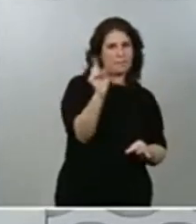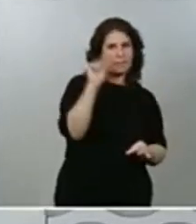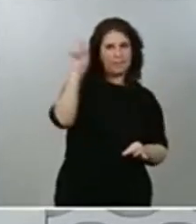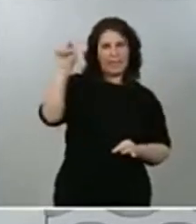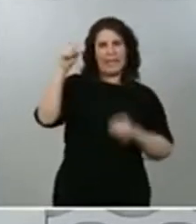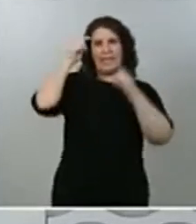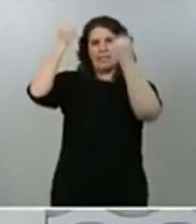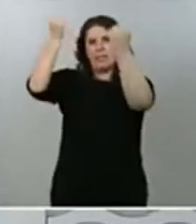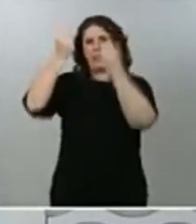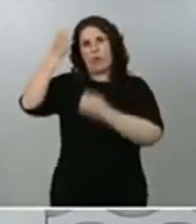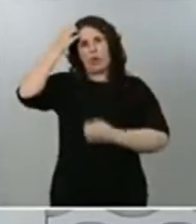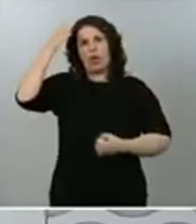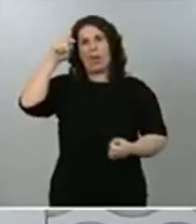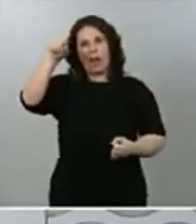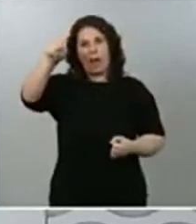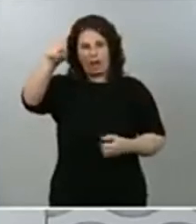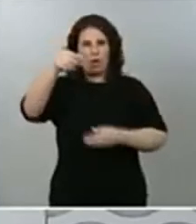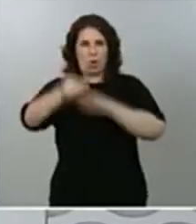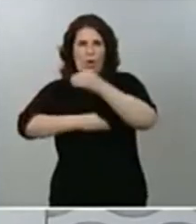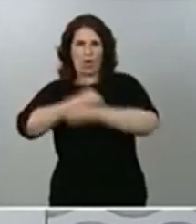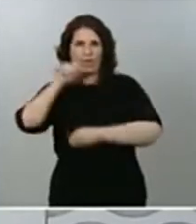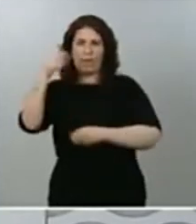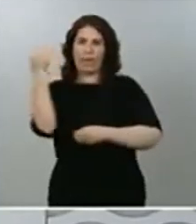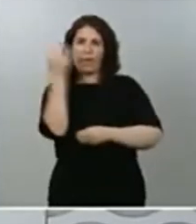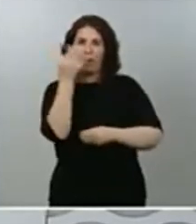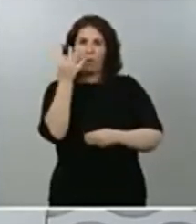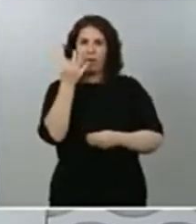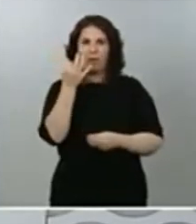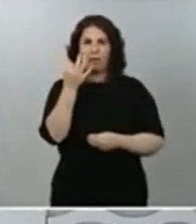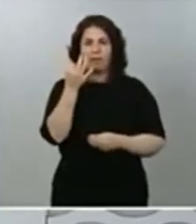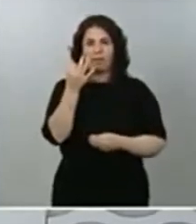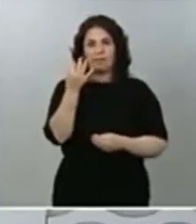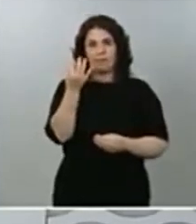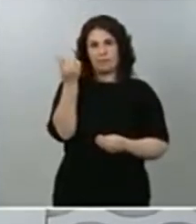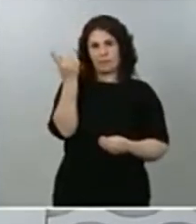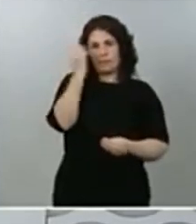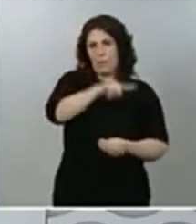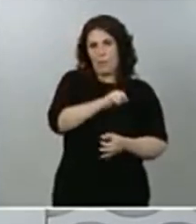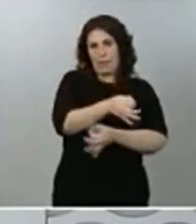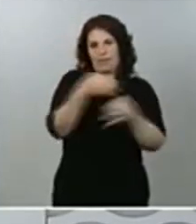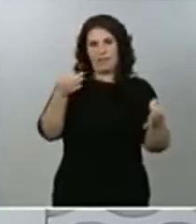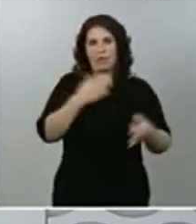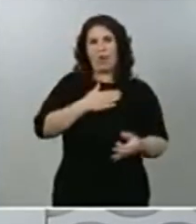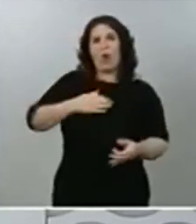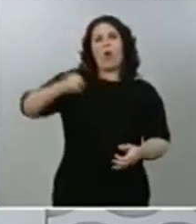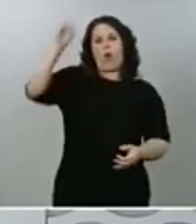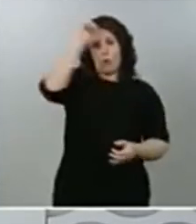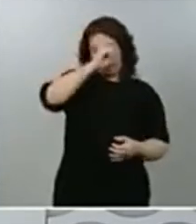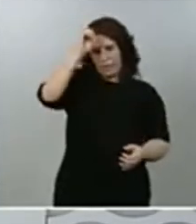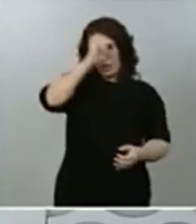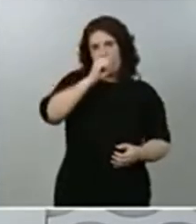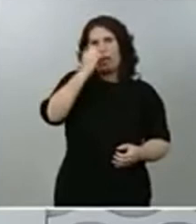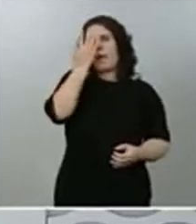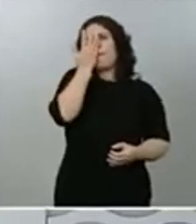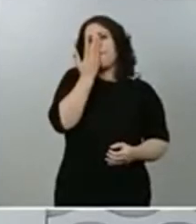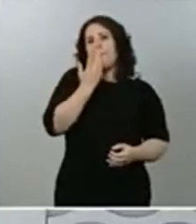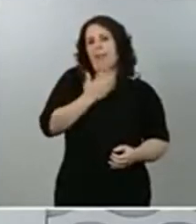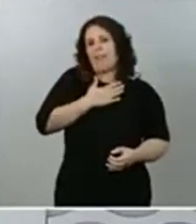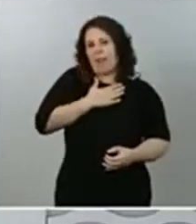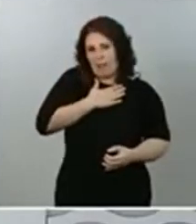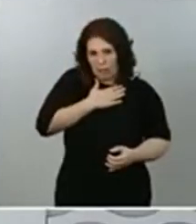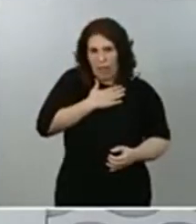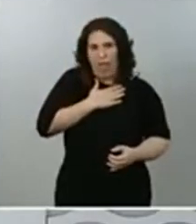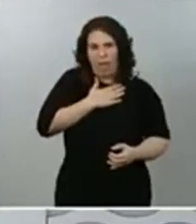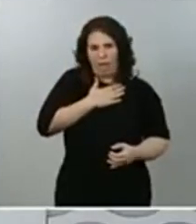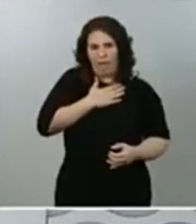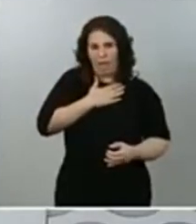creo que con mi planteamiento anterior adivinan ustedes perfectamente cuál es la opinión y cuál es la preferencia que mantiene este